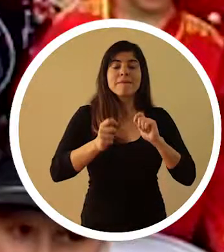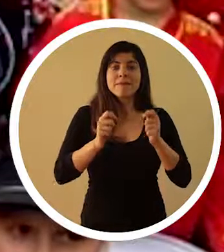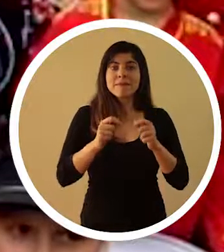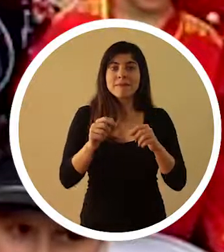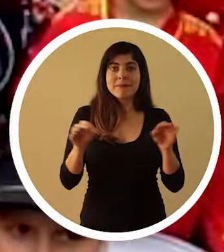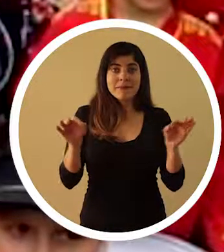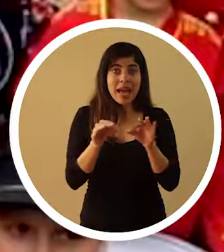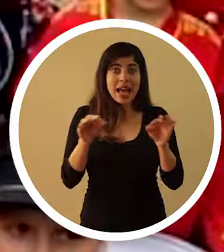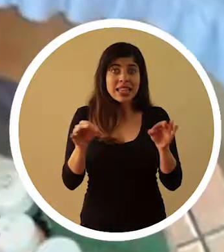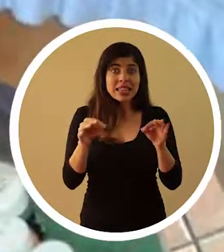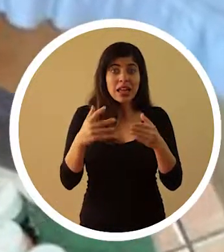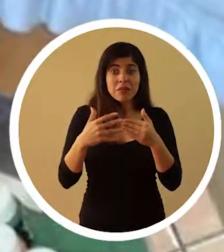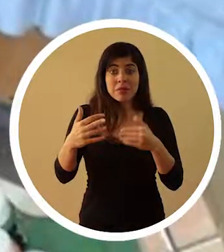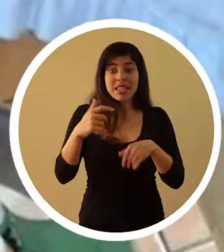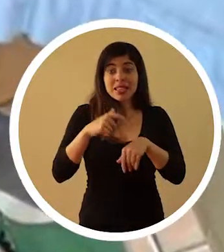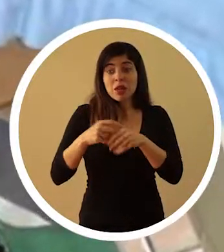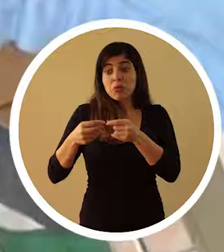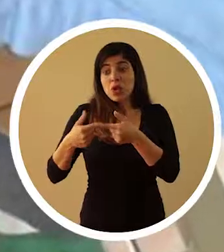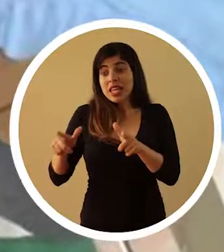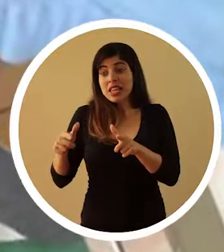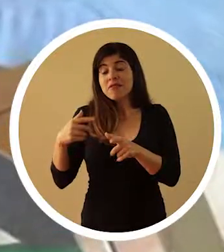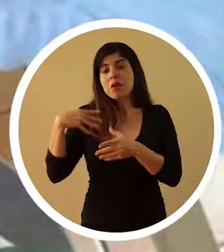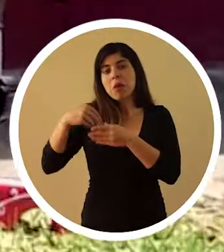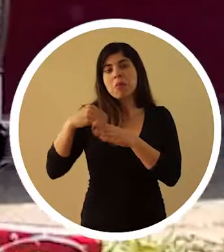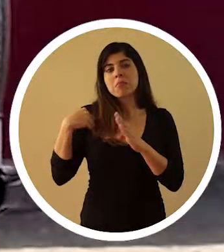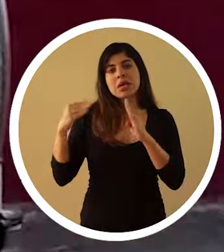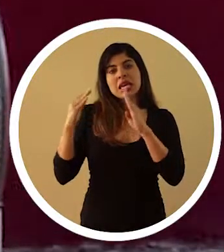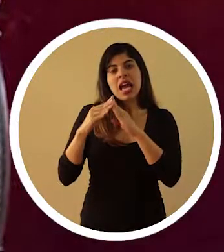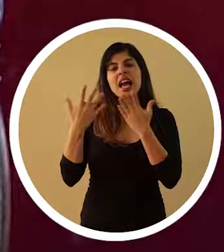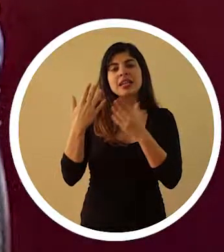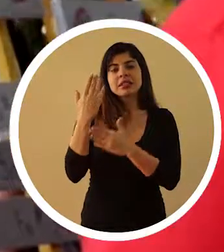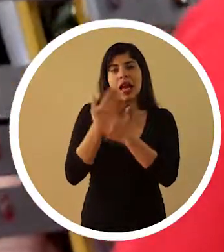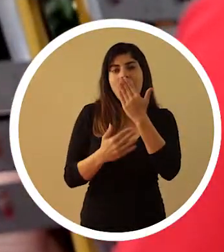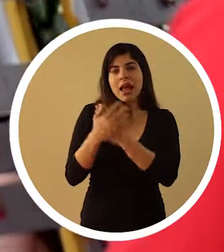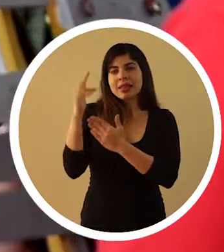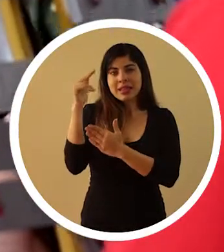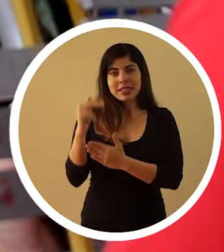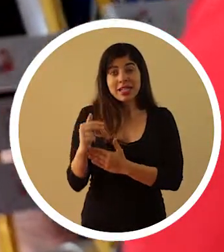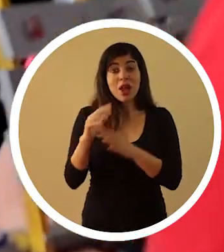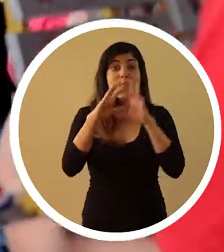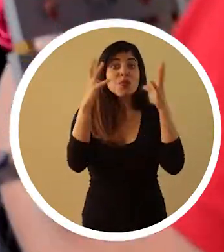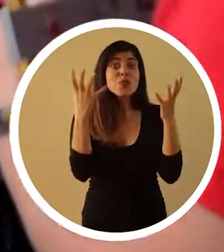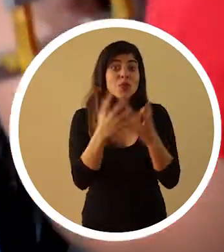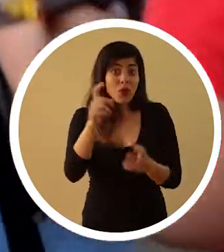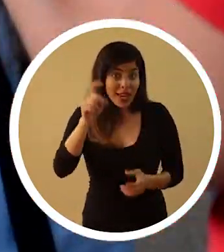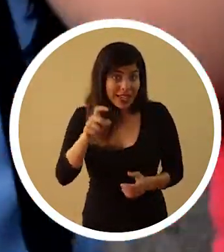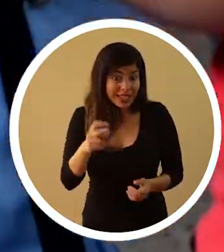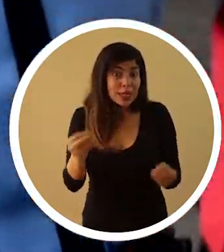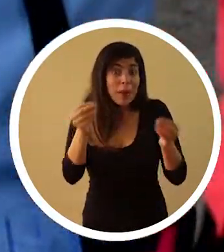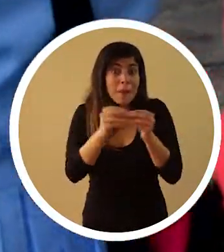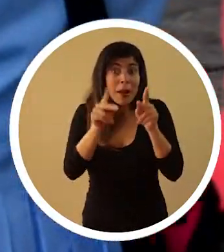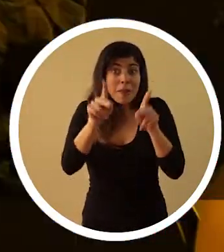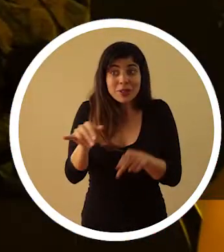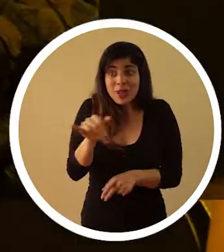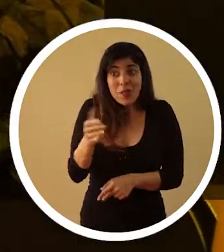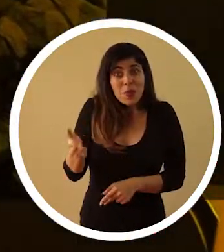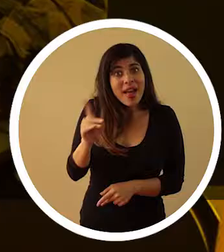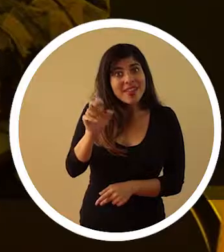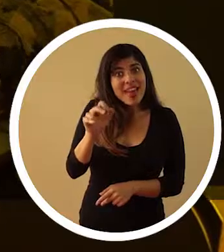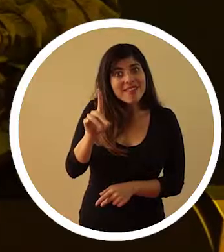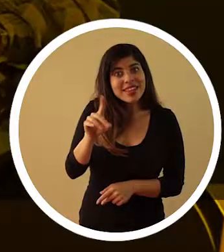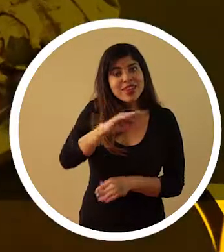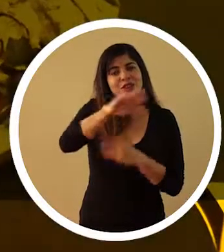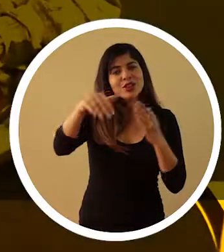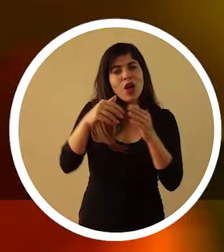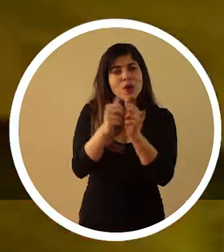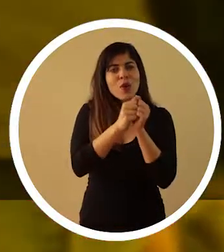el tiempo que me queda así lo invierto en mi casa con lo que son las artesanías. El mundo necesita más personas como David. Celebremos